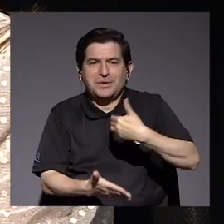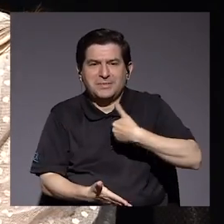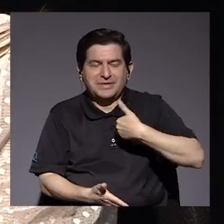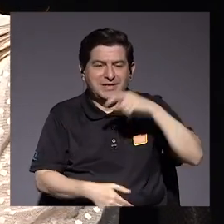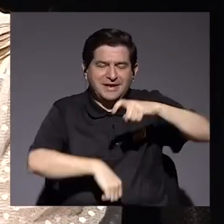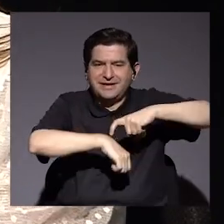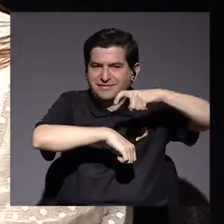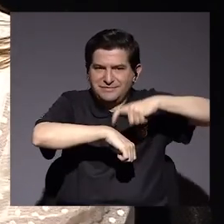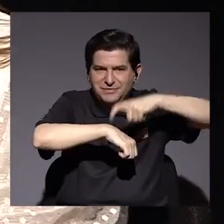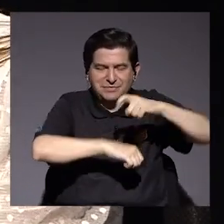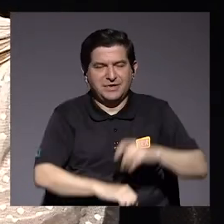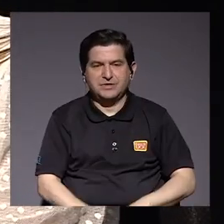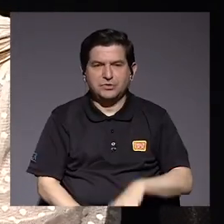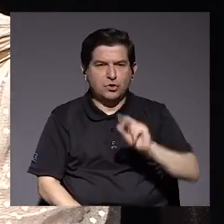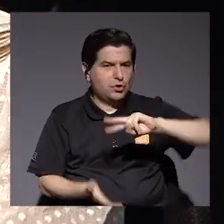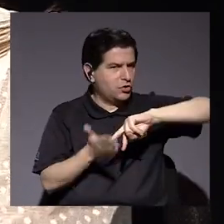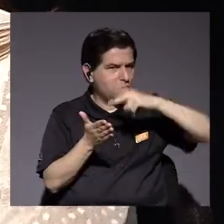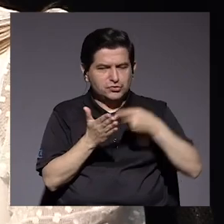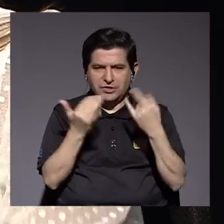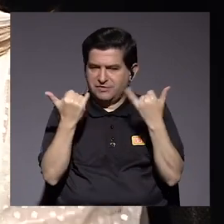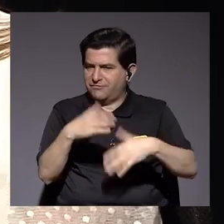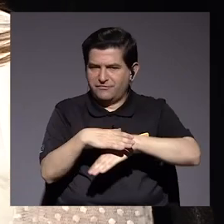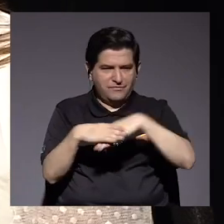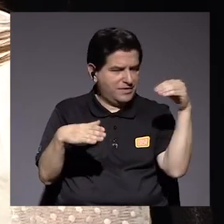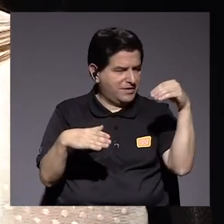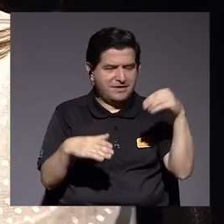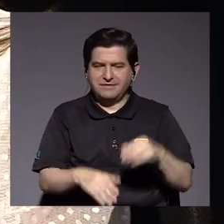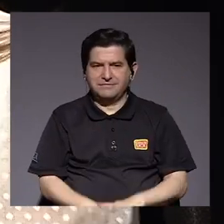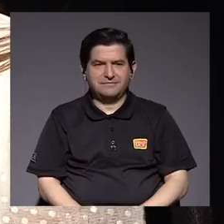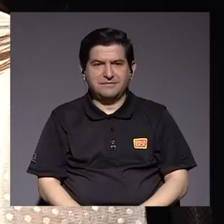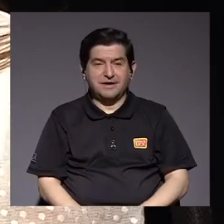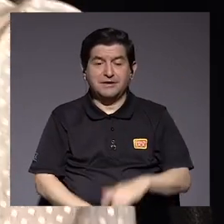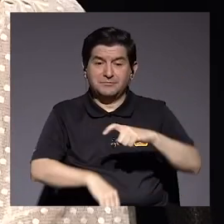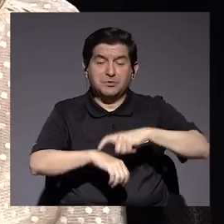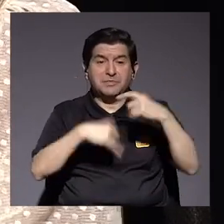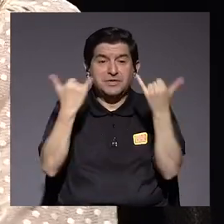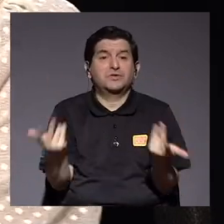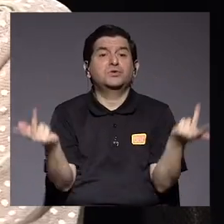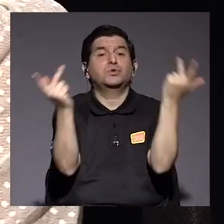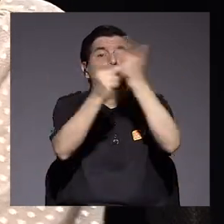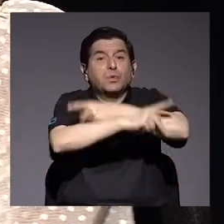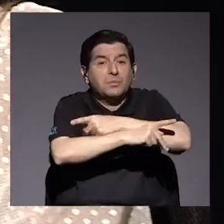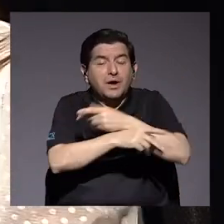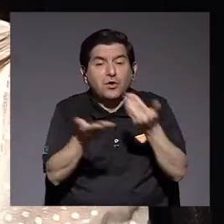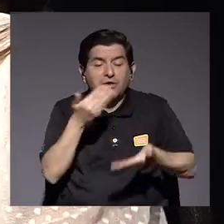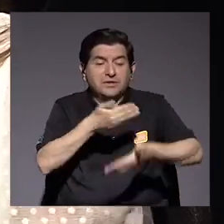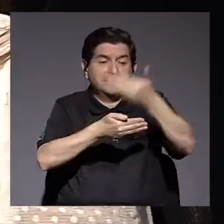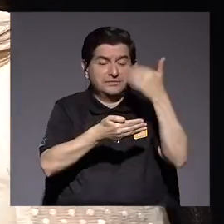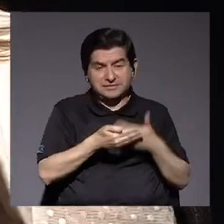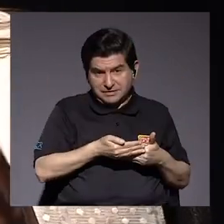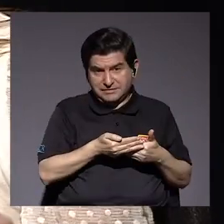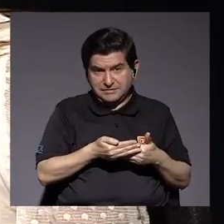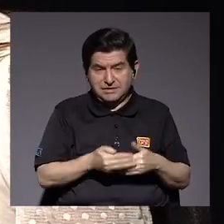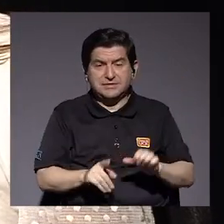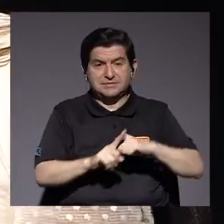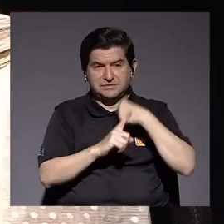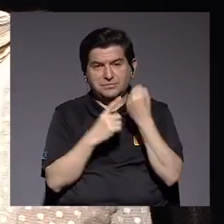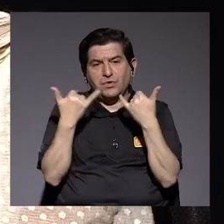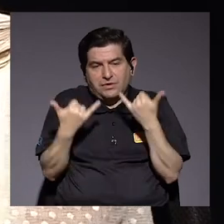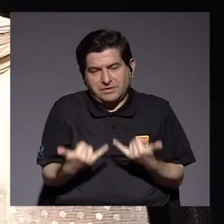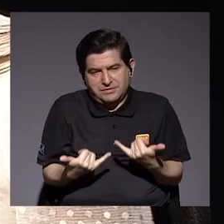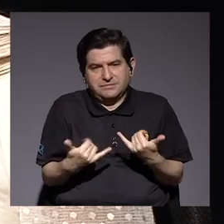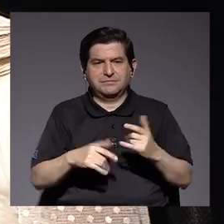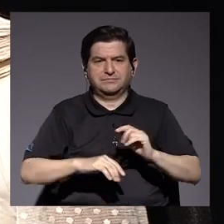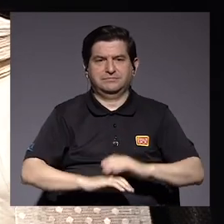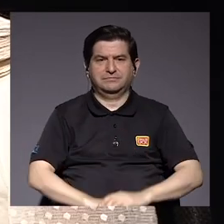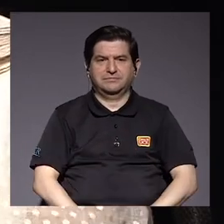fiscal tan enorme que estábamos viviendo en ese momento. Que no es que hayamos salido de él, para nada. Estamos en un momento tal vez peor al que estuvimos en aquel momento,